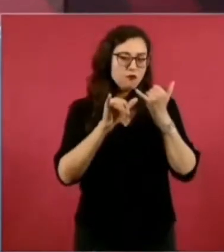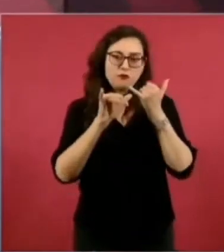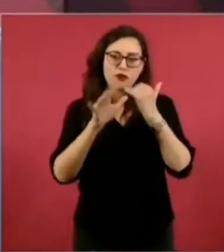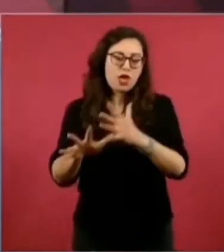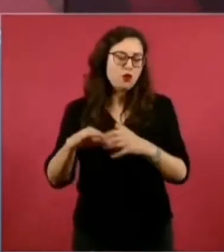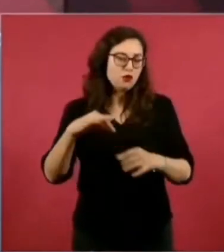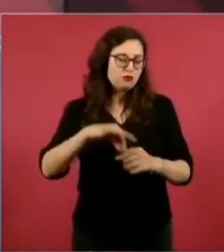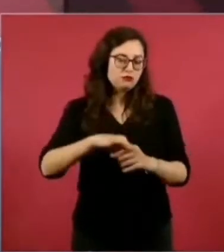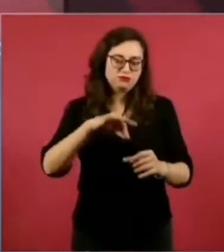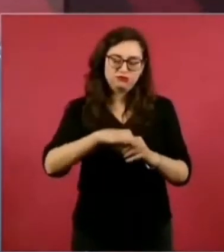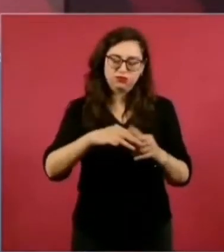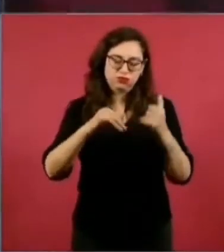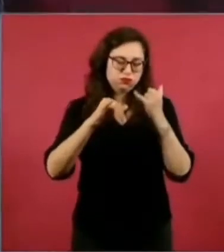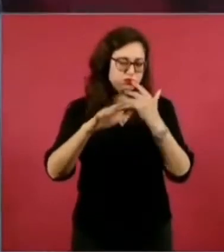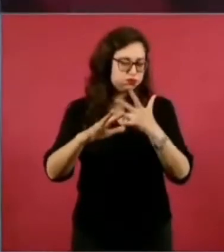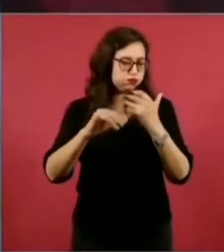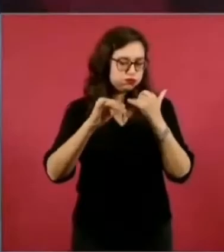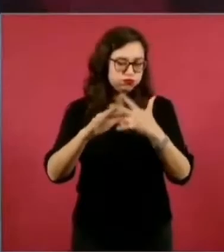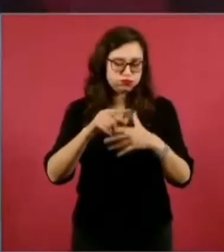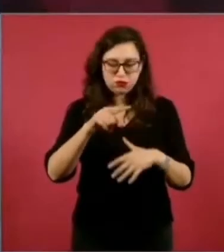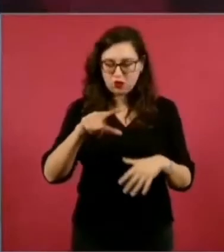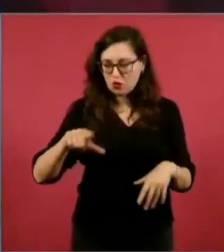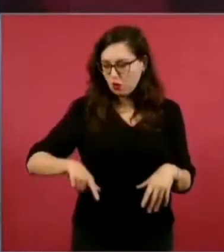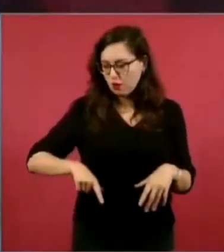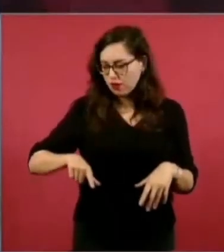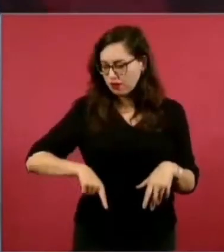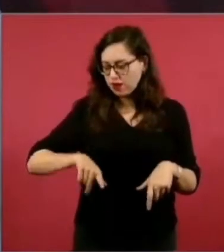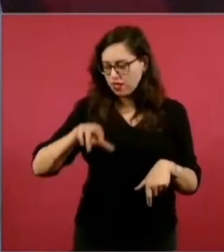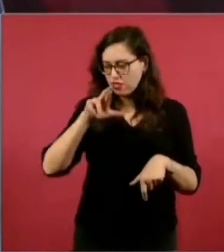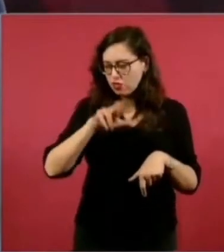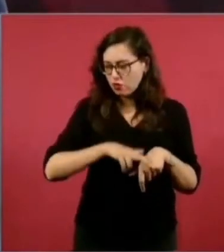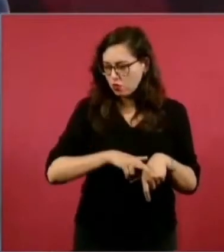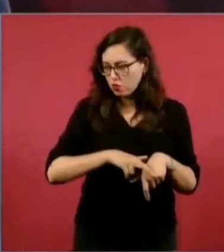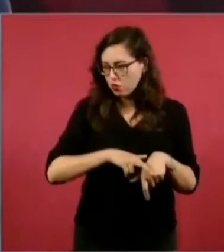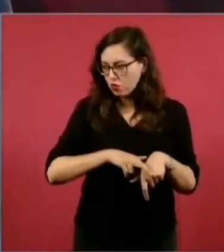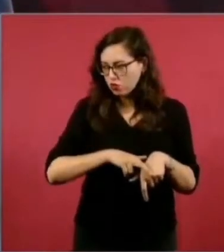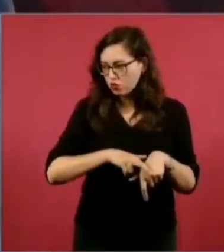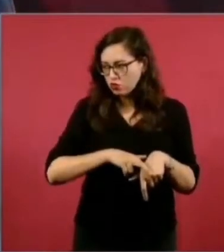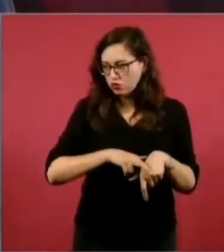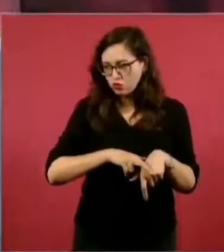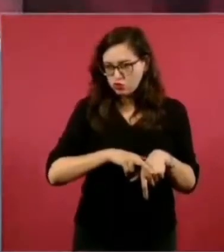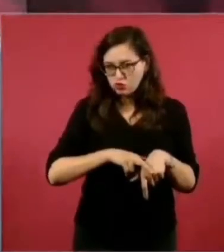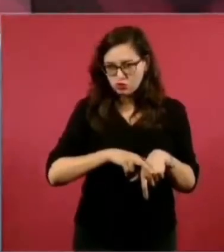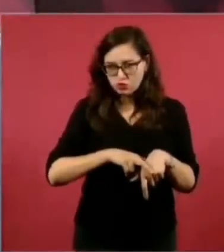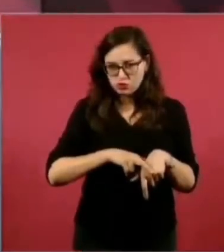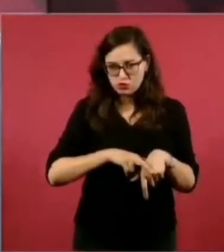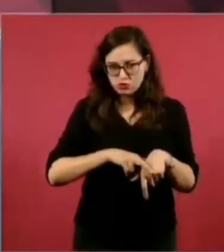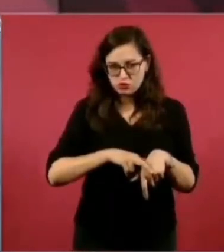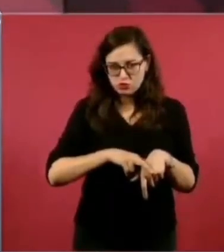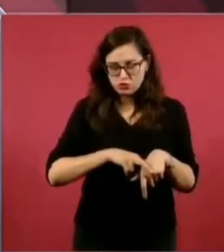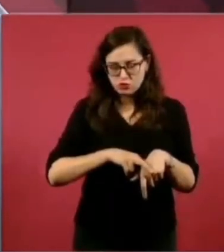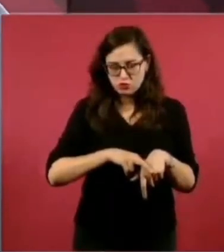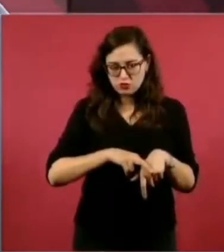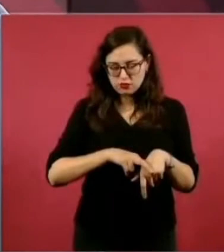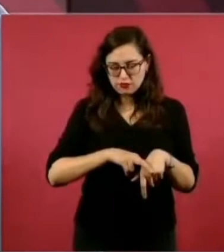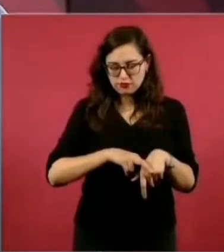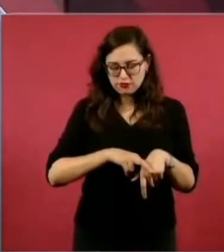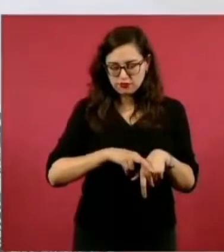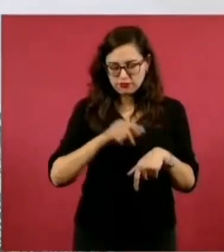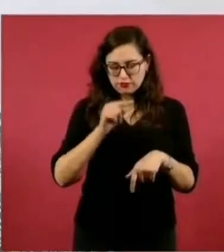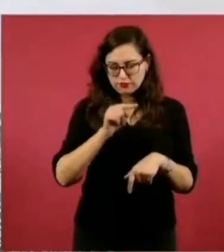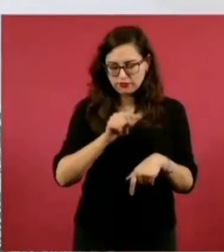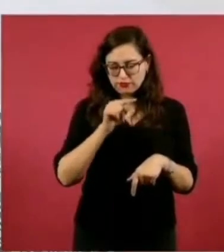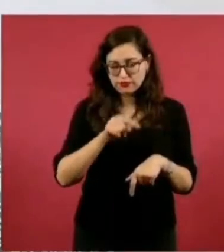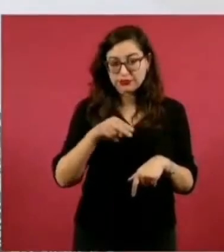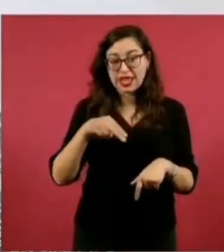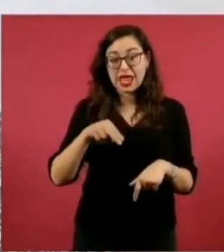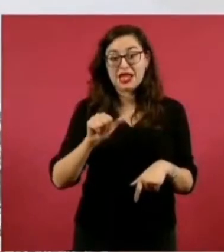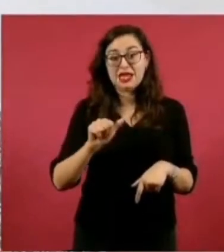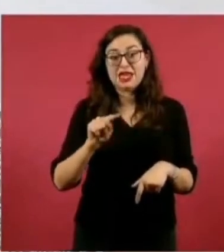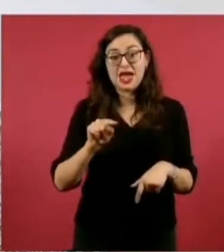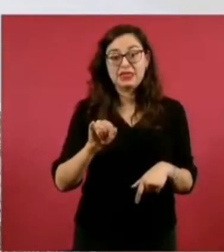natividad,